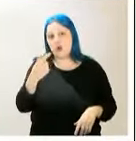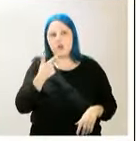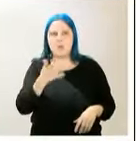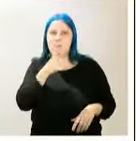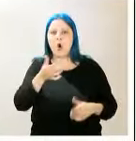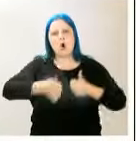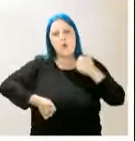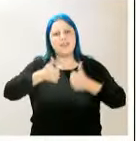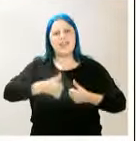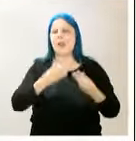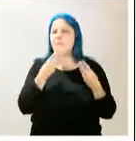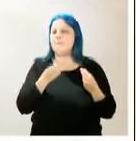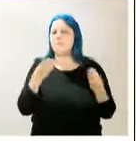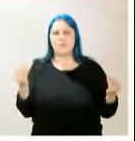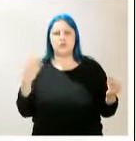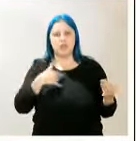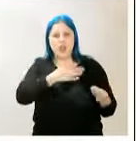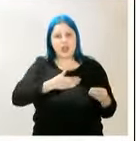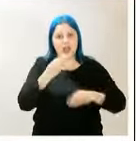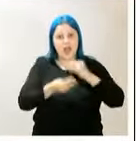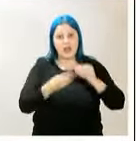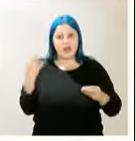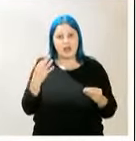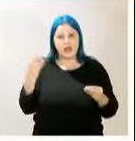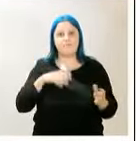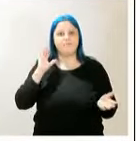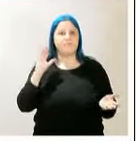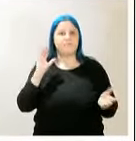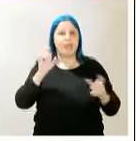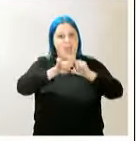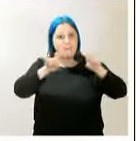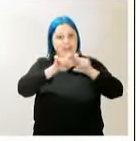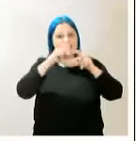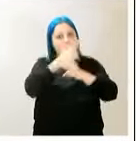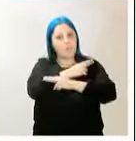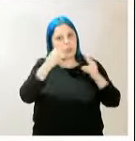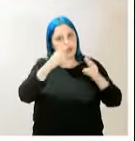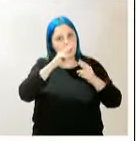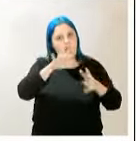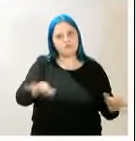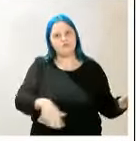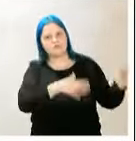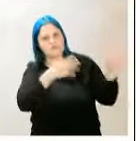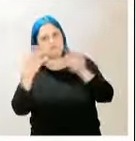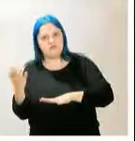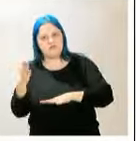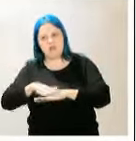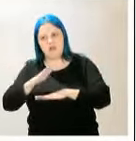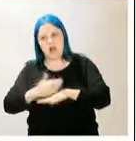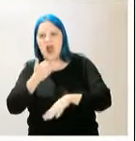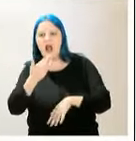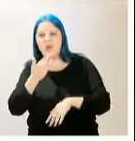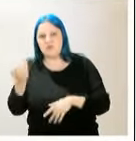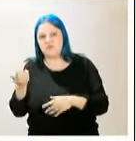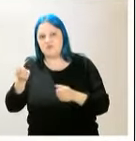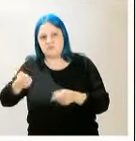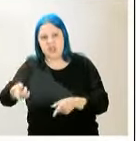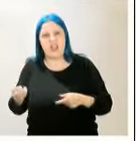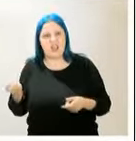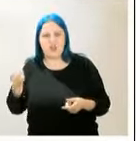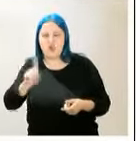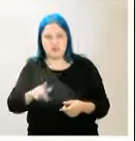porque lo que quieren hacer, como siempre, es dejar una empresa pública, como es Correos, para atender aquello que no es rentable económicamente. Impulsemos correos,